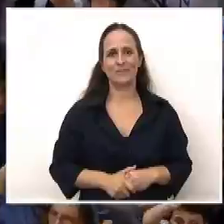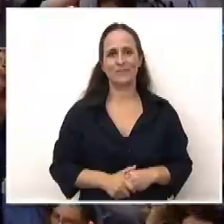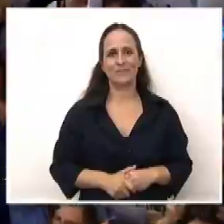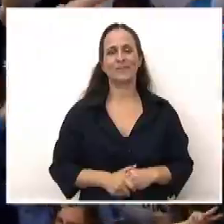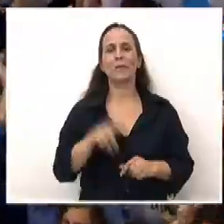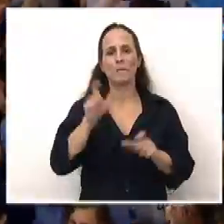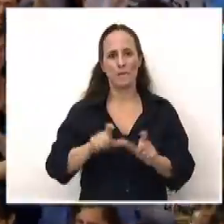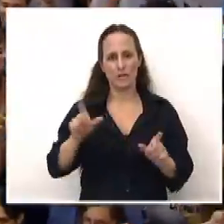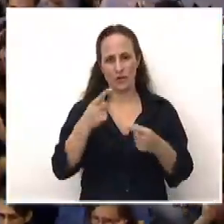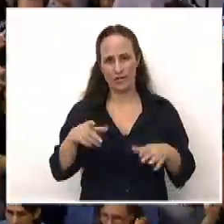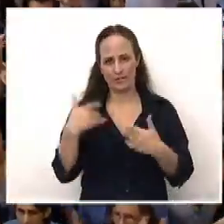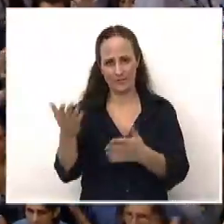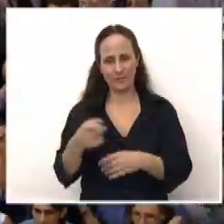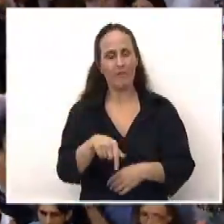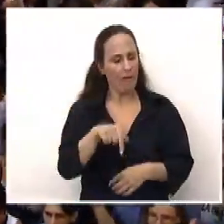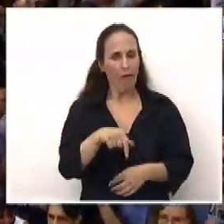Este es el proyecto